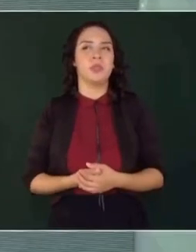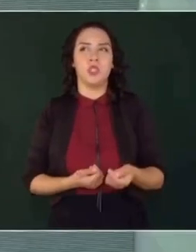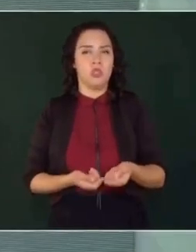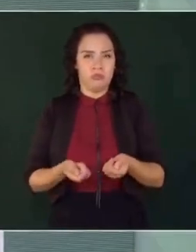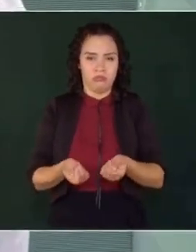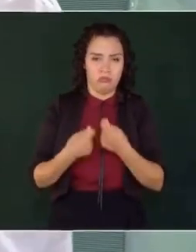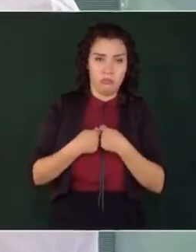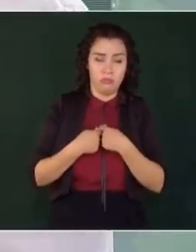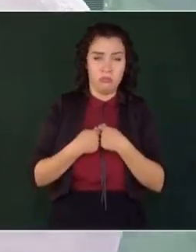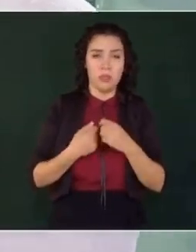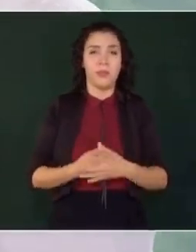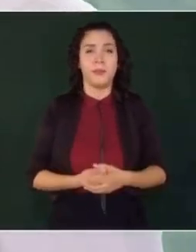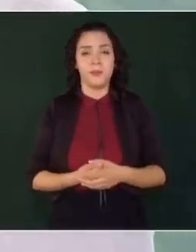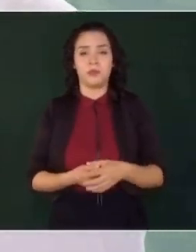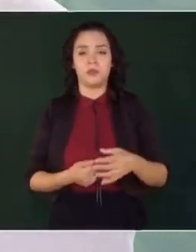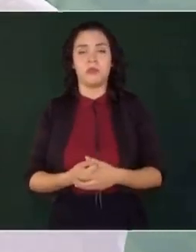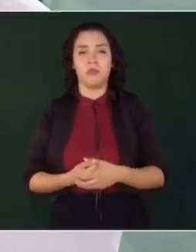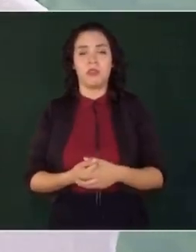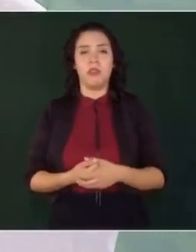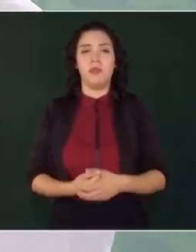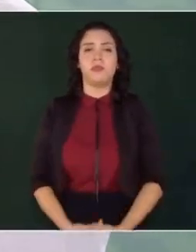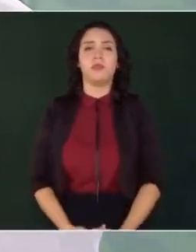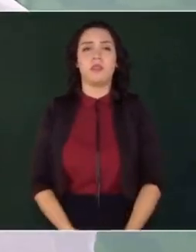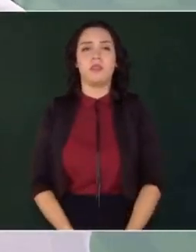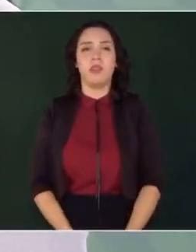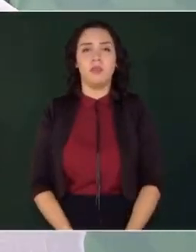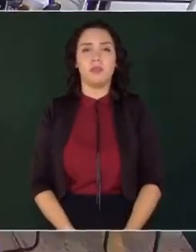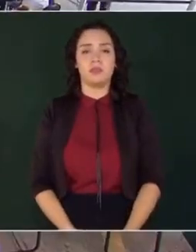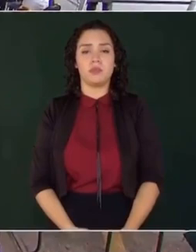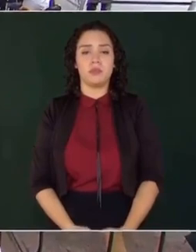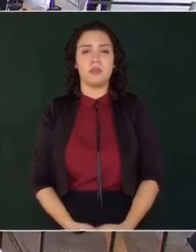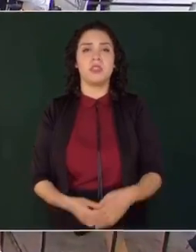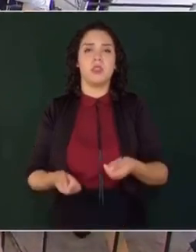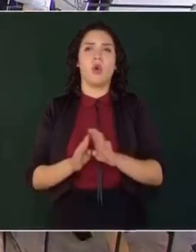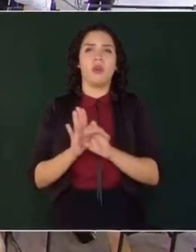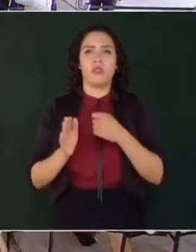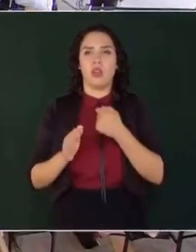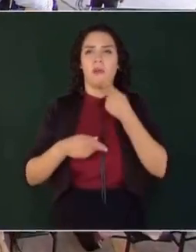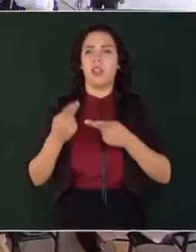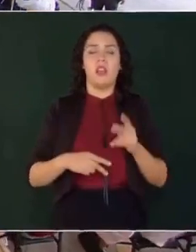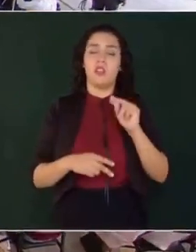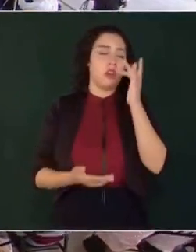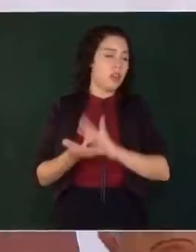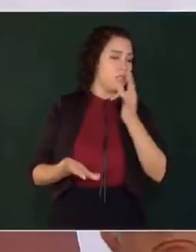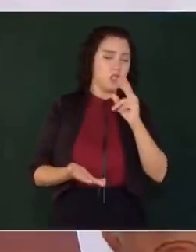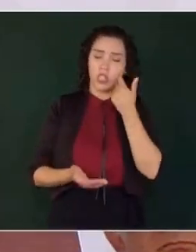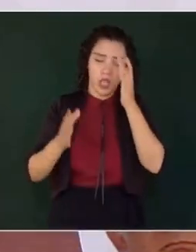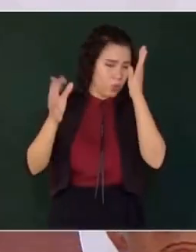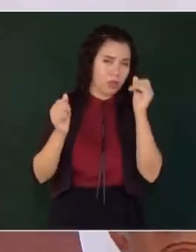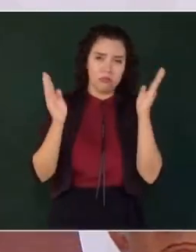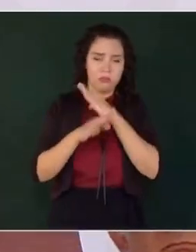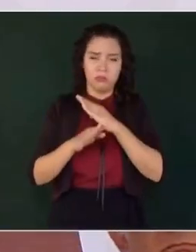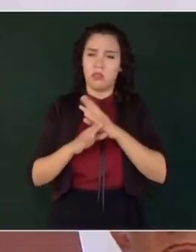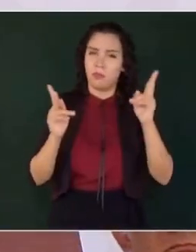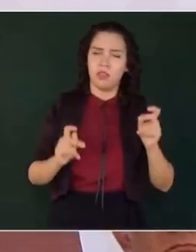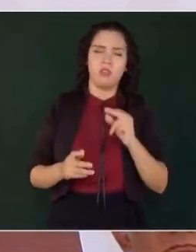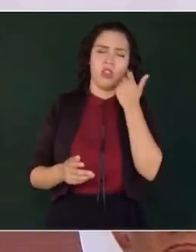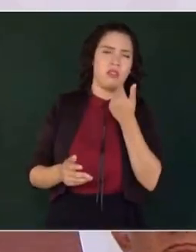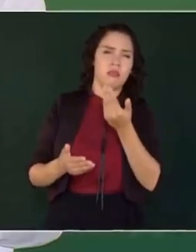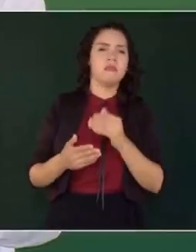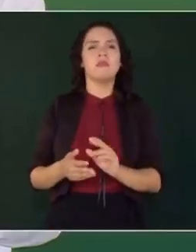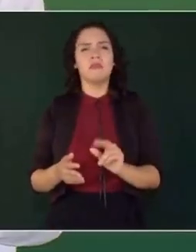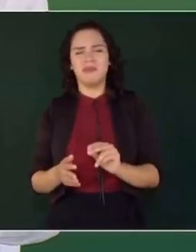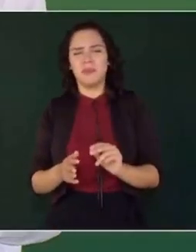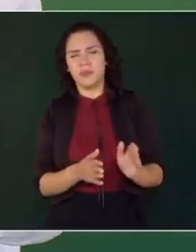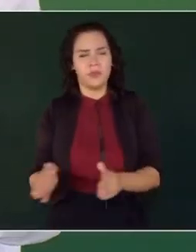no tenemos acuerdo ni queremos tenerlos con quien, por su propia voluntad,